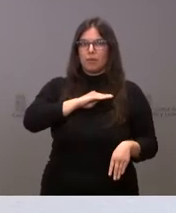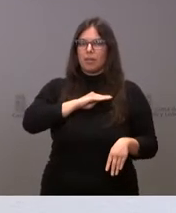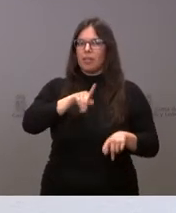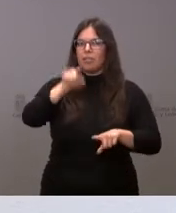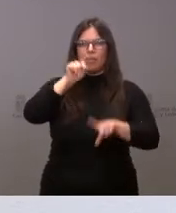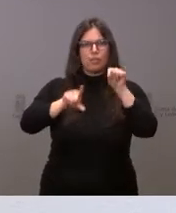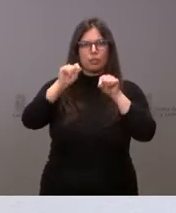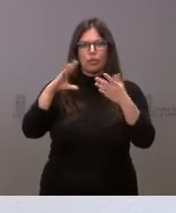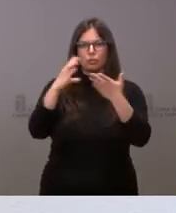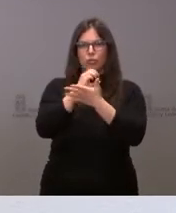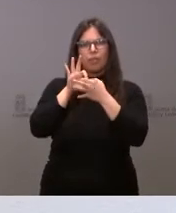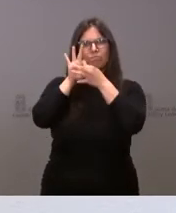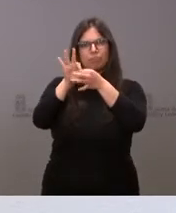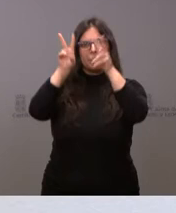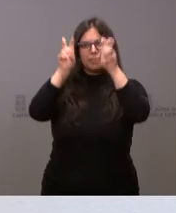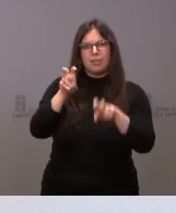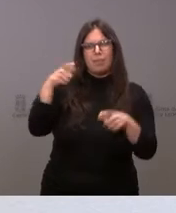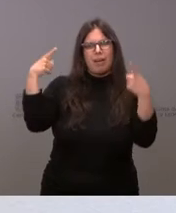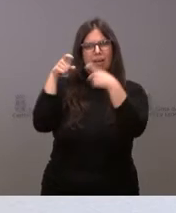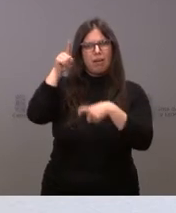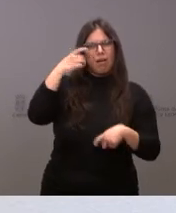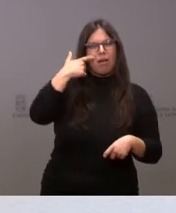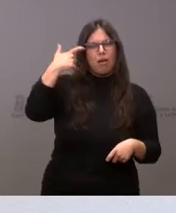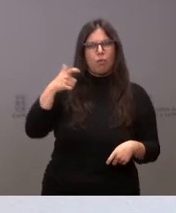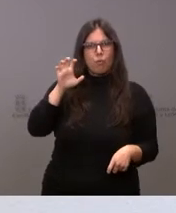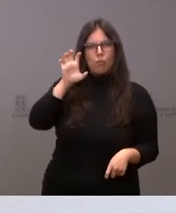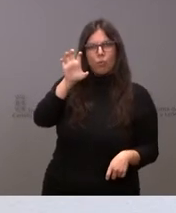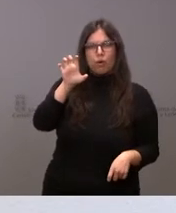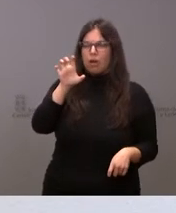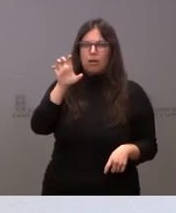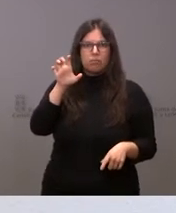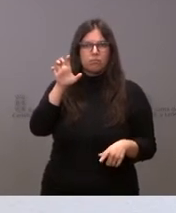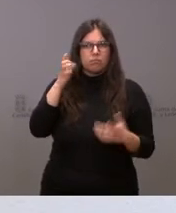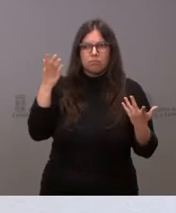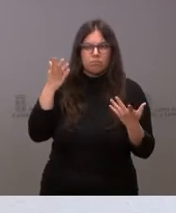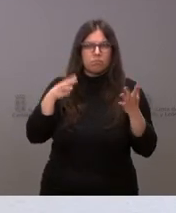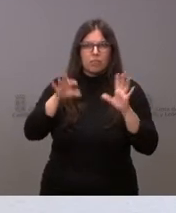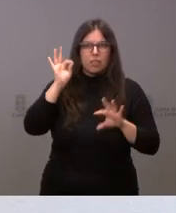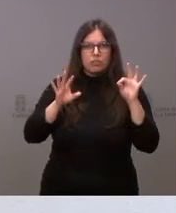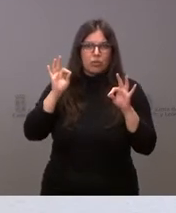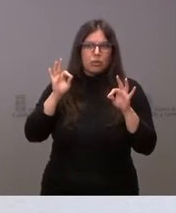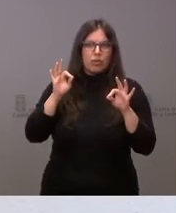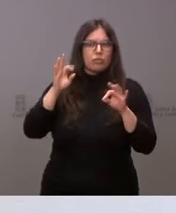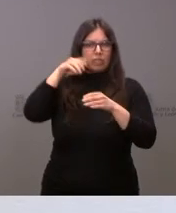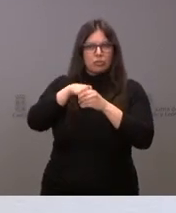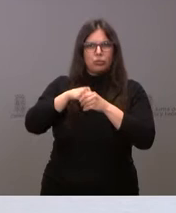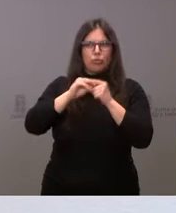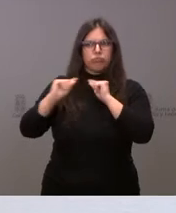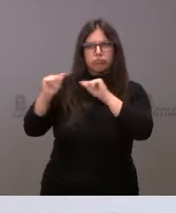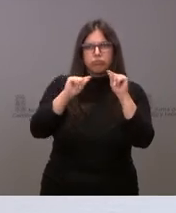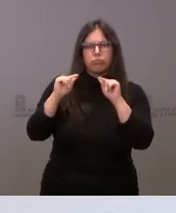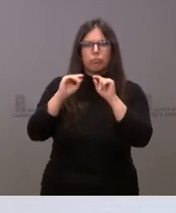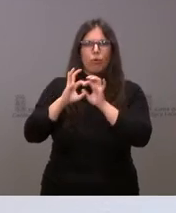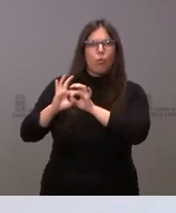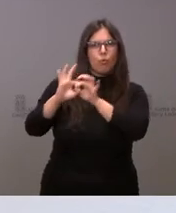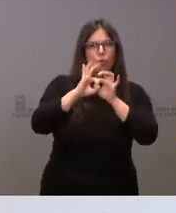decisiones que sobre este asunto tenga que plantear respecto o más que respecto en la Unión Europea y